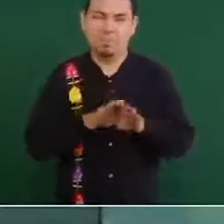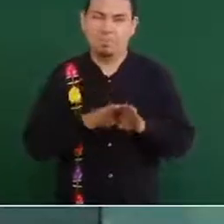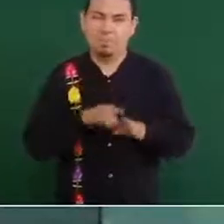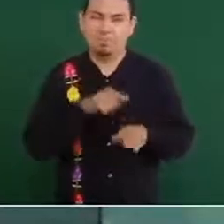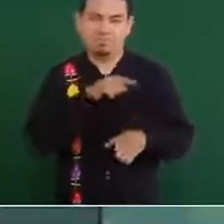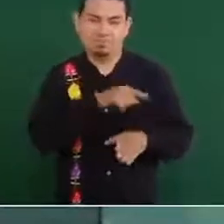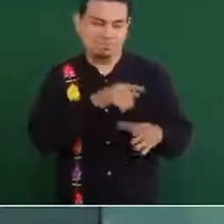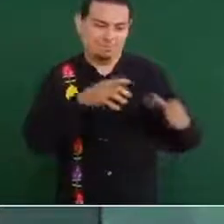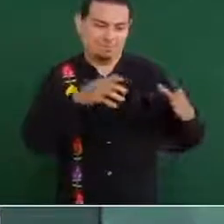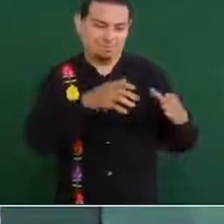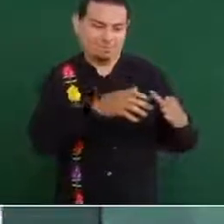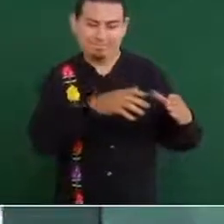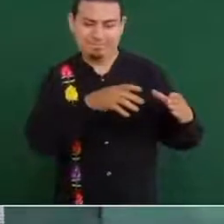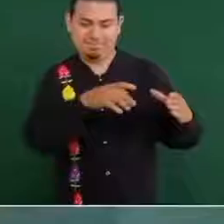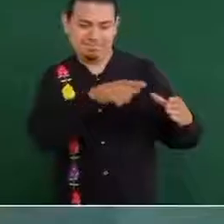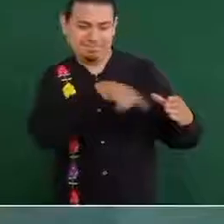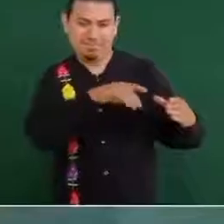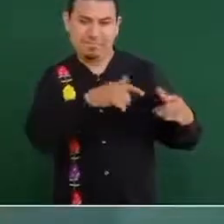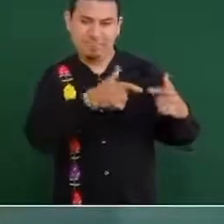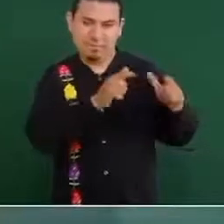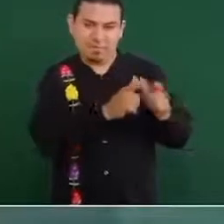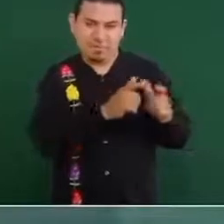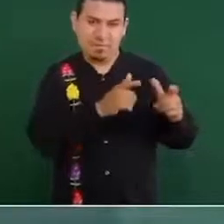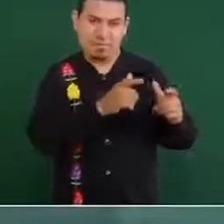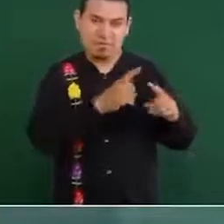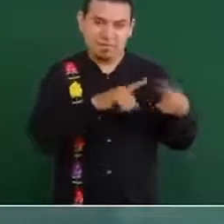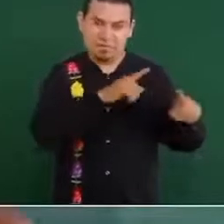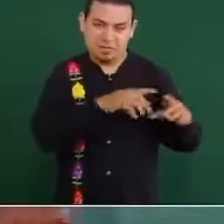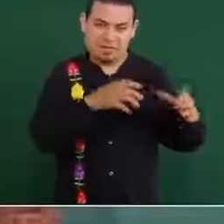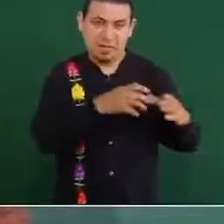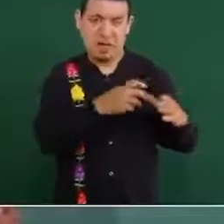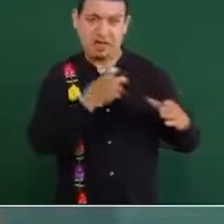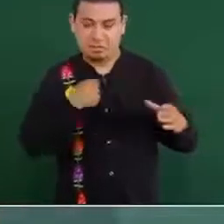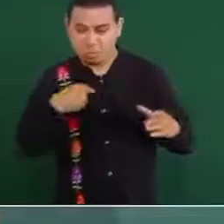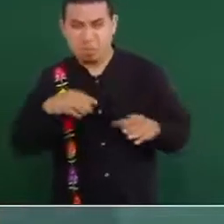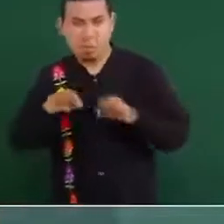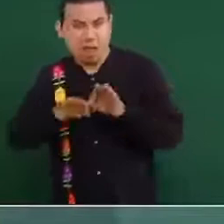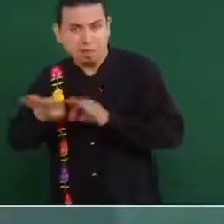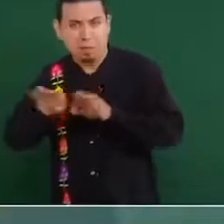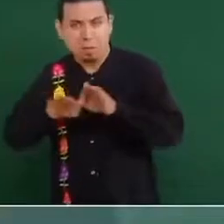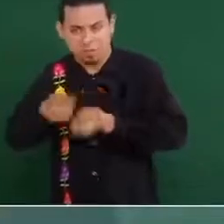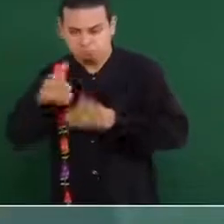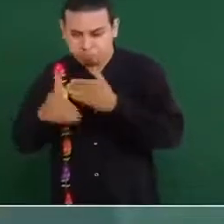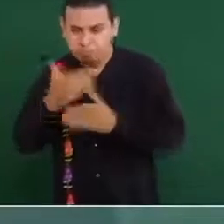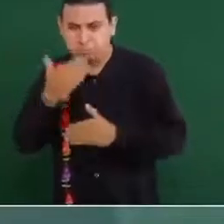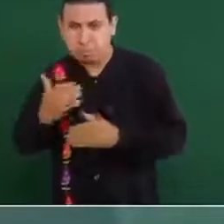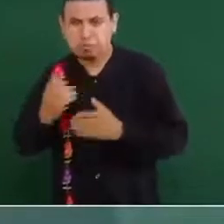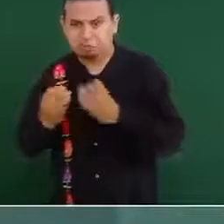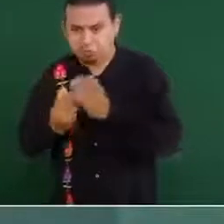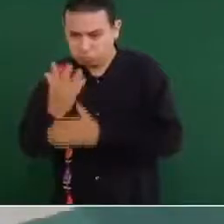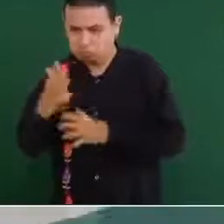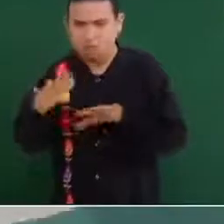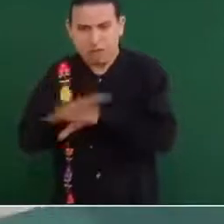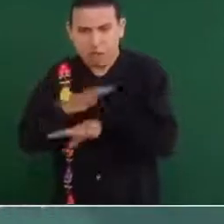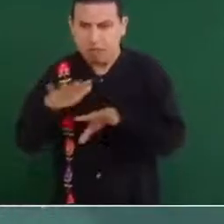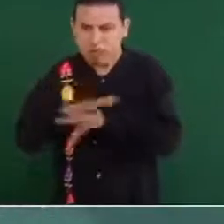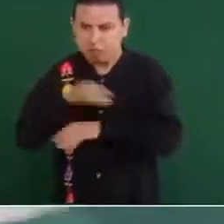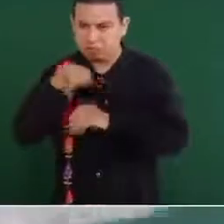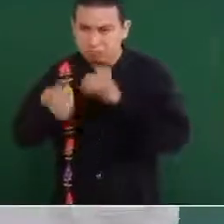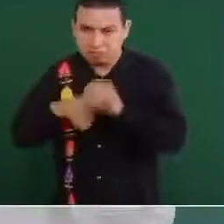Entonces, no creo yo que esto les ayude. Es como cuando